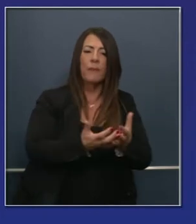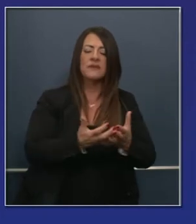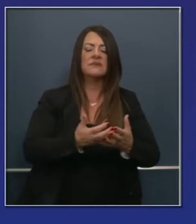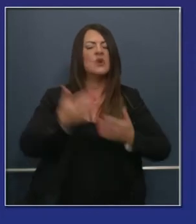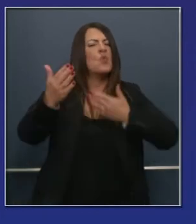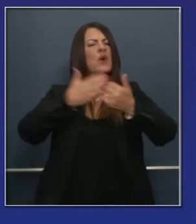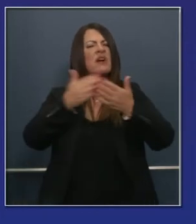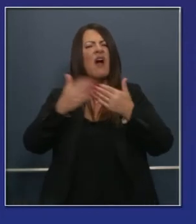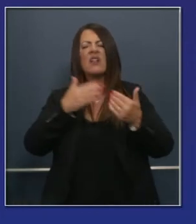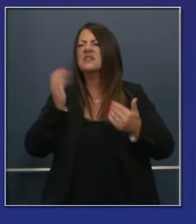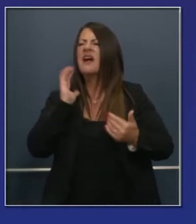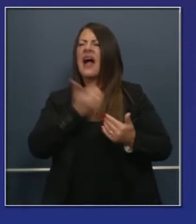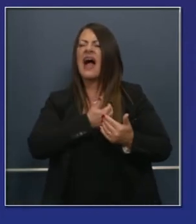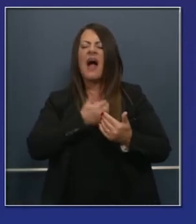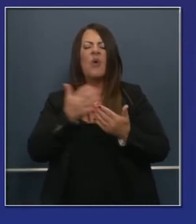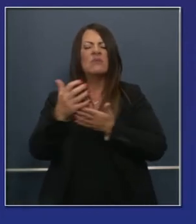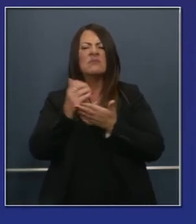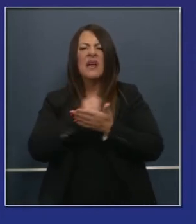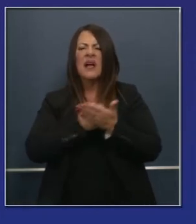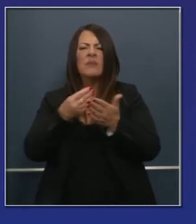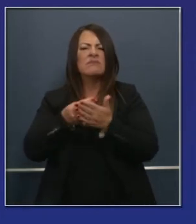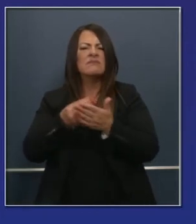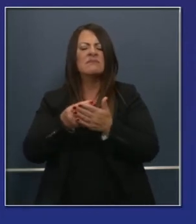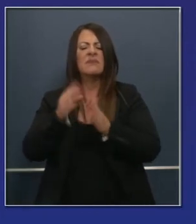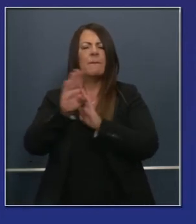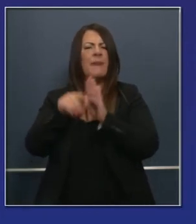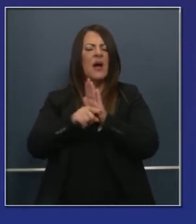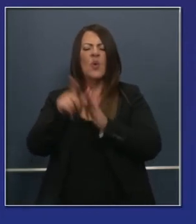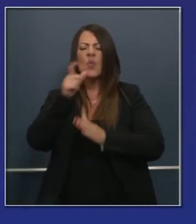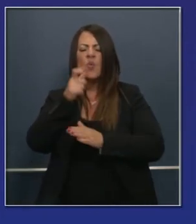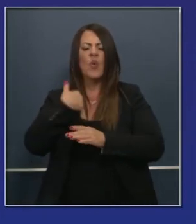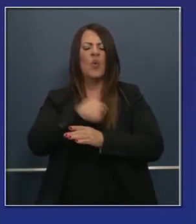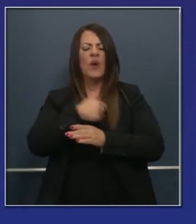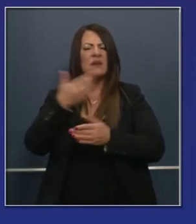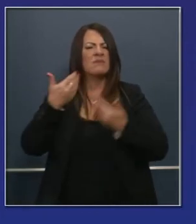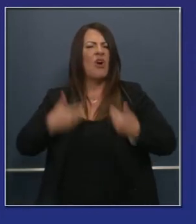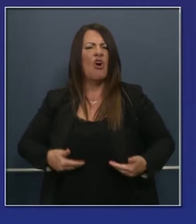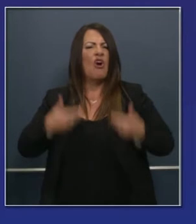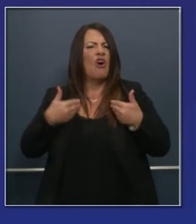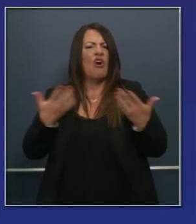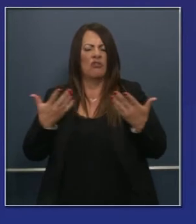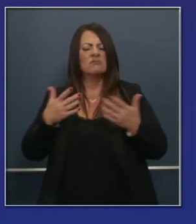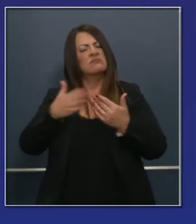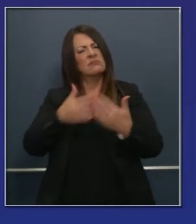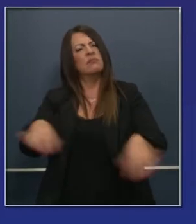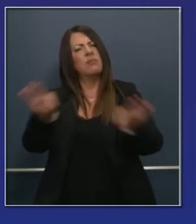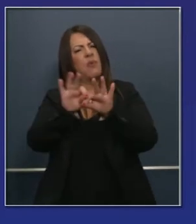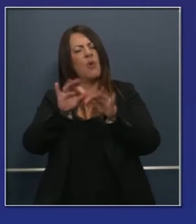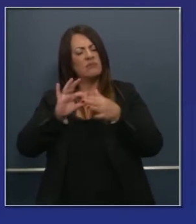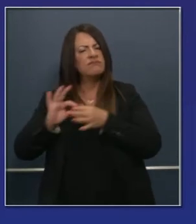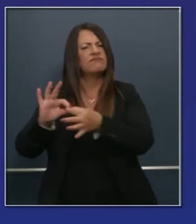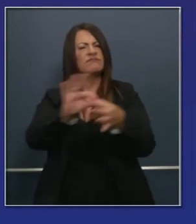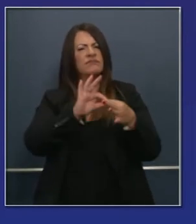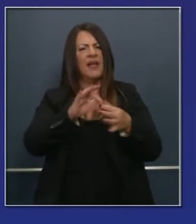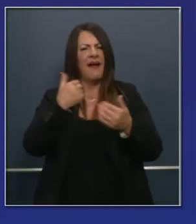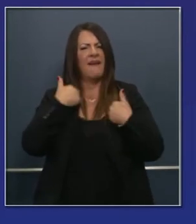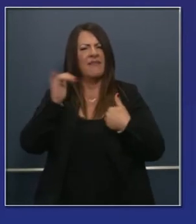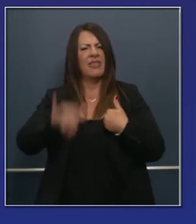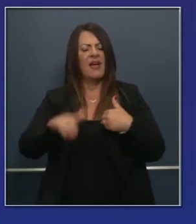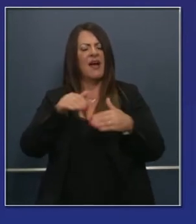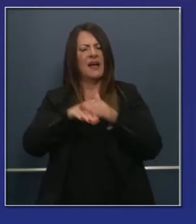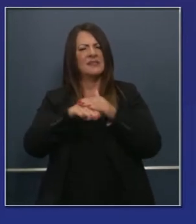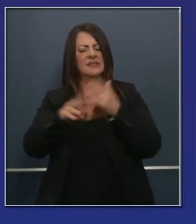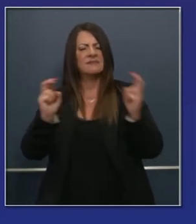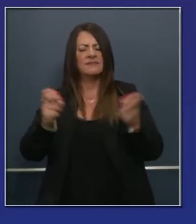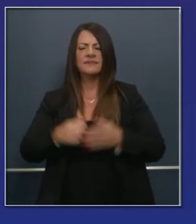importar nuestros antecedentes. Hemos también presentado nuestras expectativas de lo que se